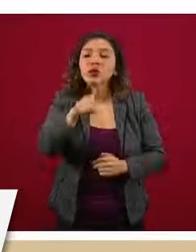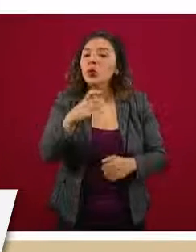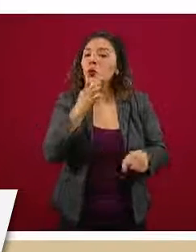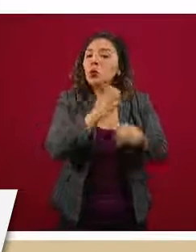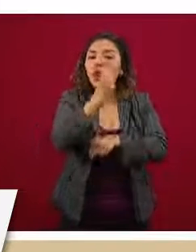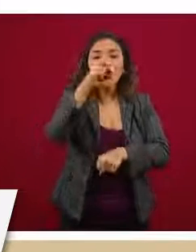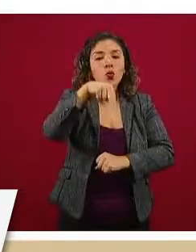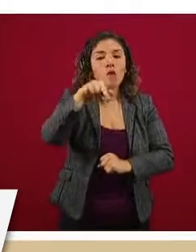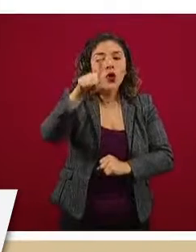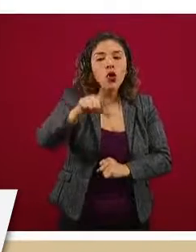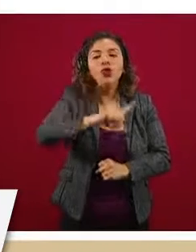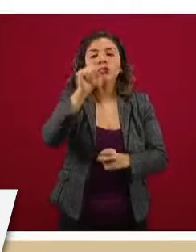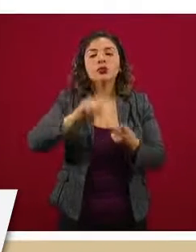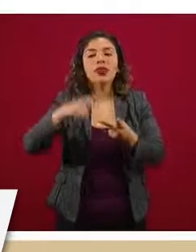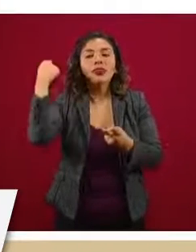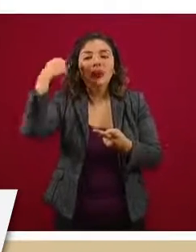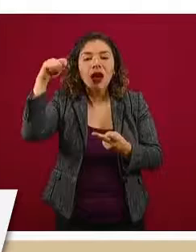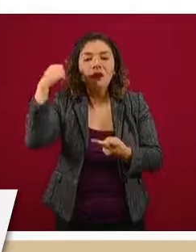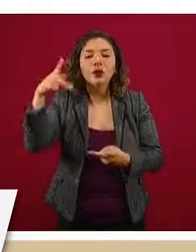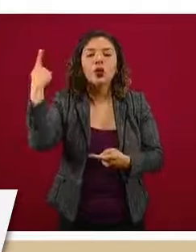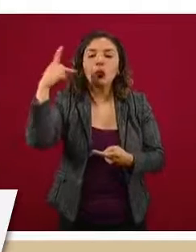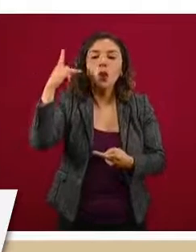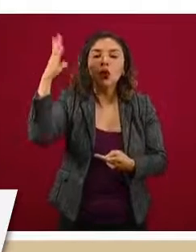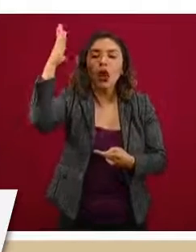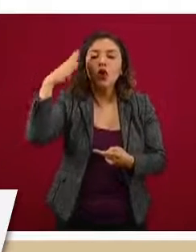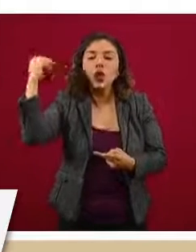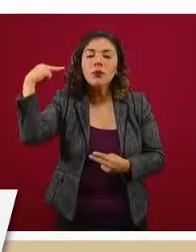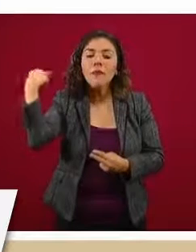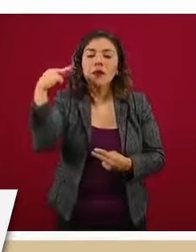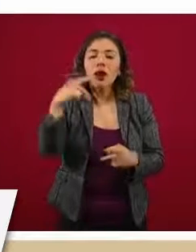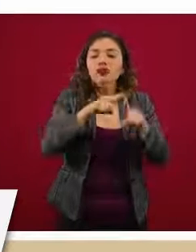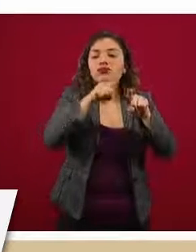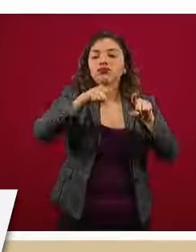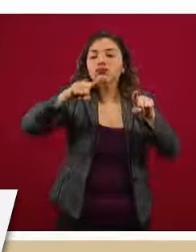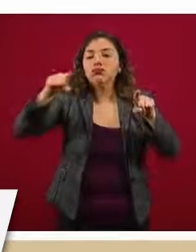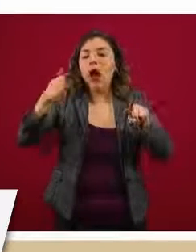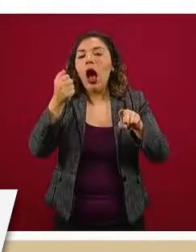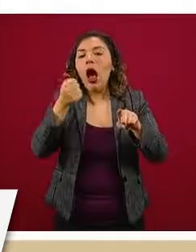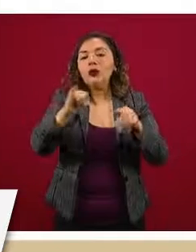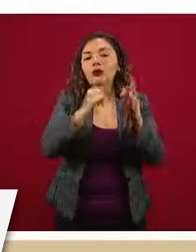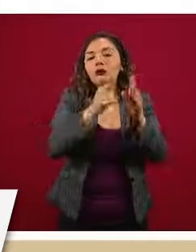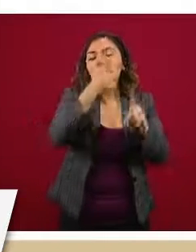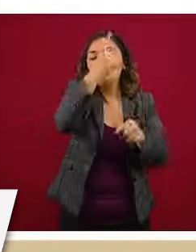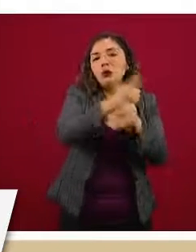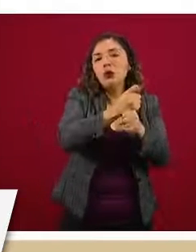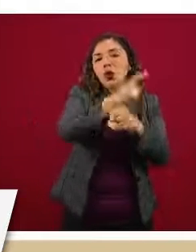León, seguida de Tabasco, Puebla, Colima y Veracruz, es el orden de frecuencia de esta ocupación hospitalaria.